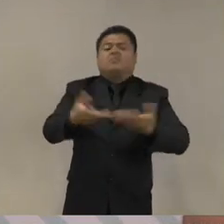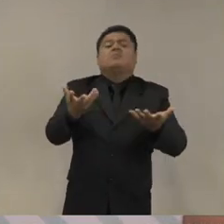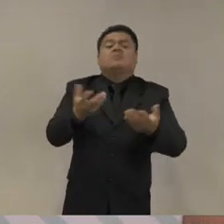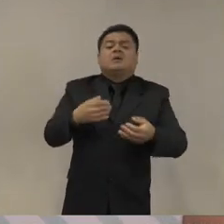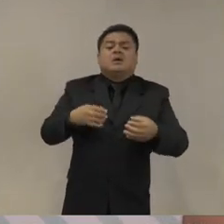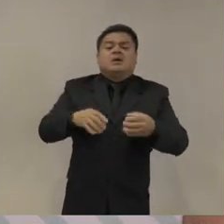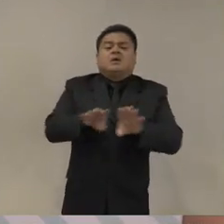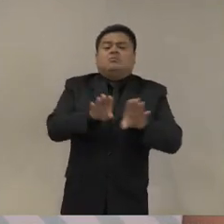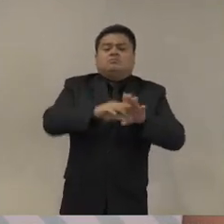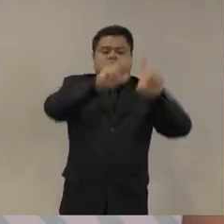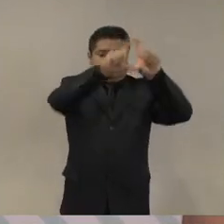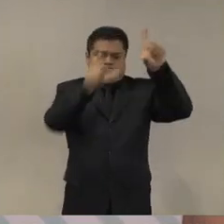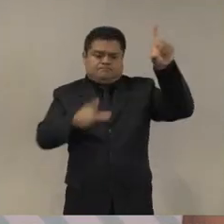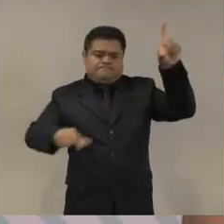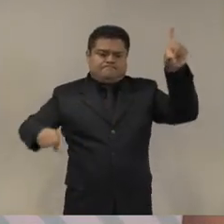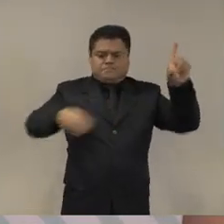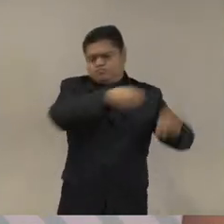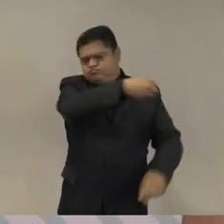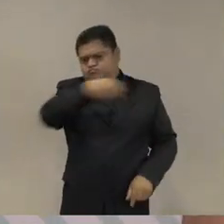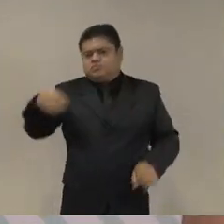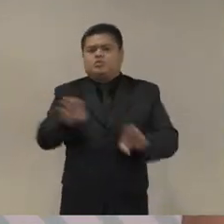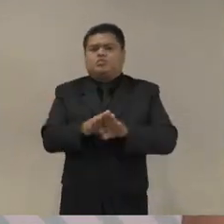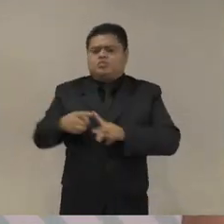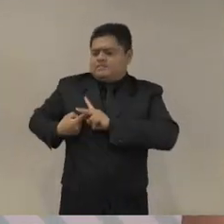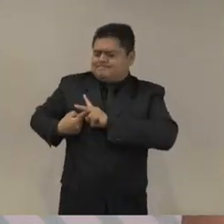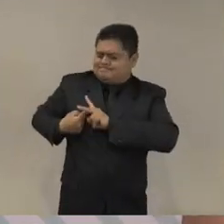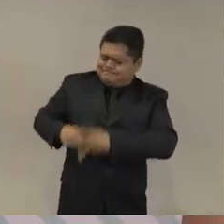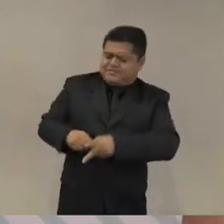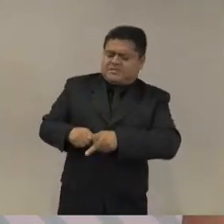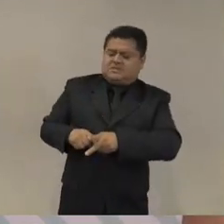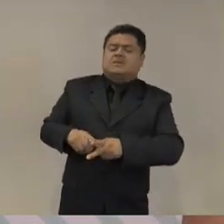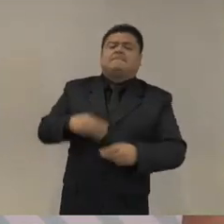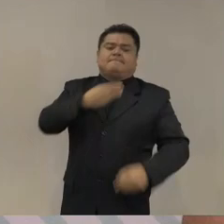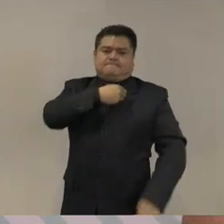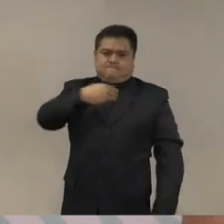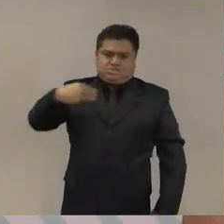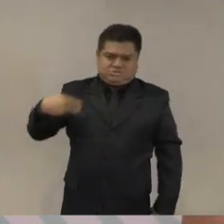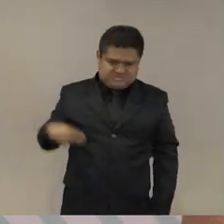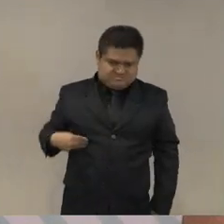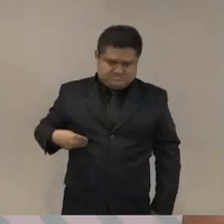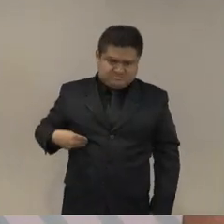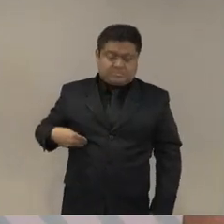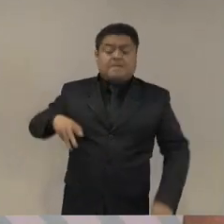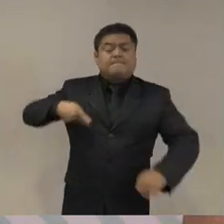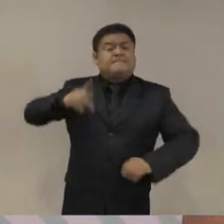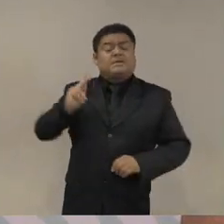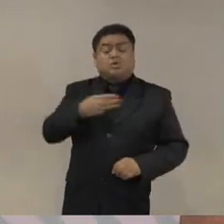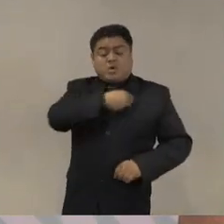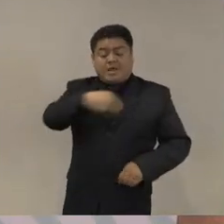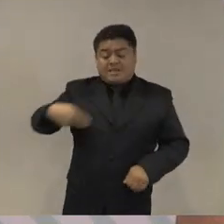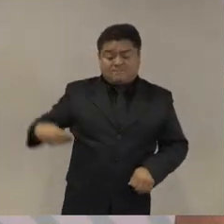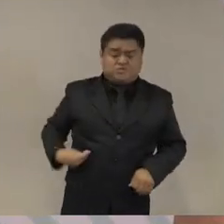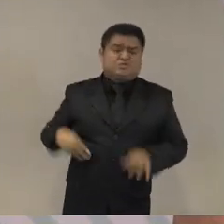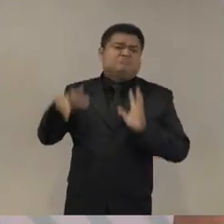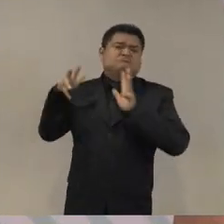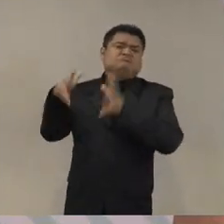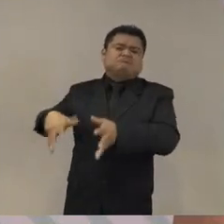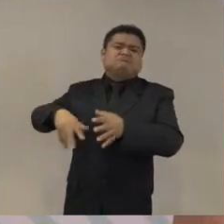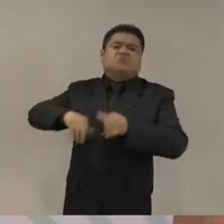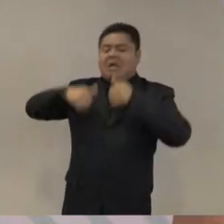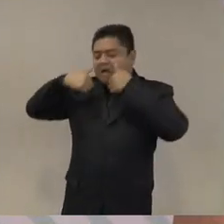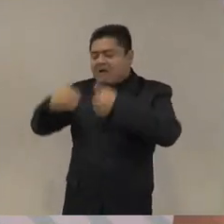existe una verdadera división de poderes para que el ciudadano pueda intervenir desde el cabildo empoderándolo